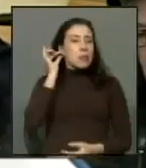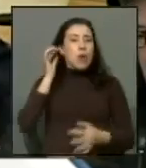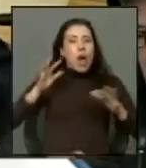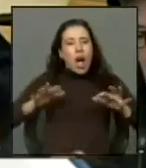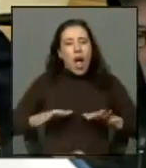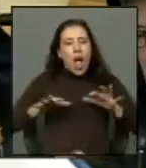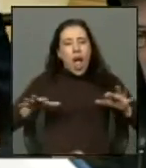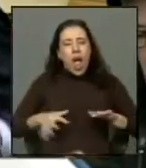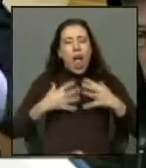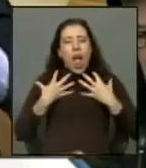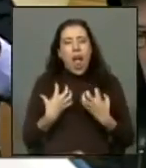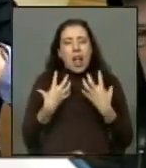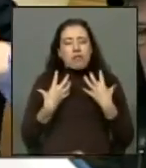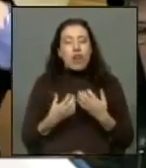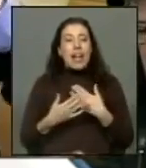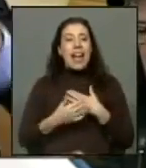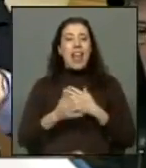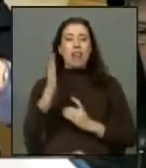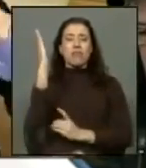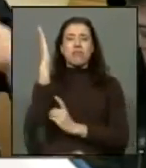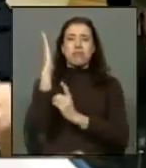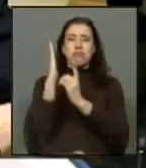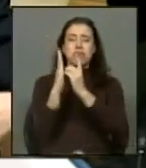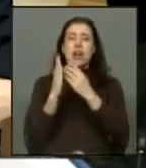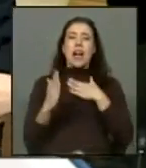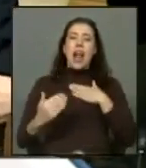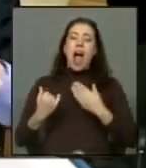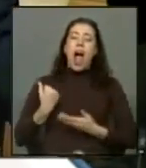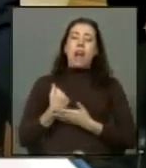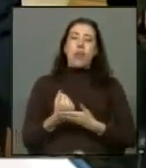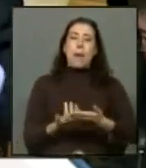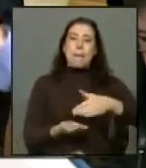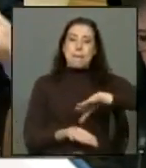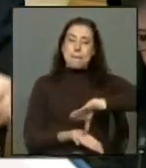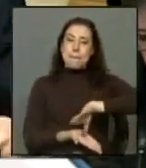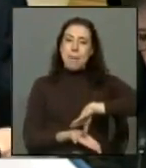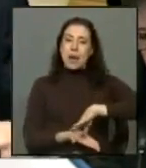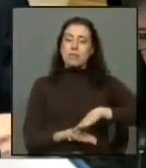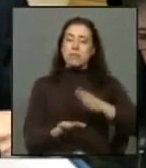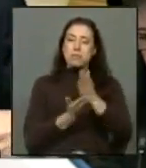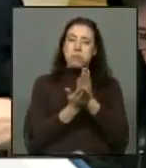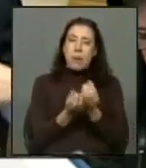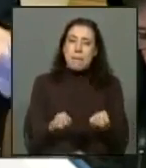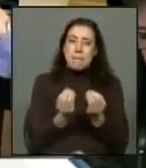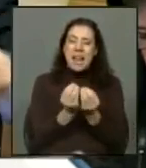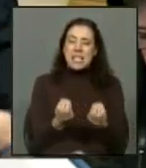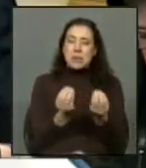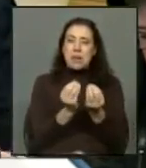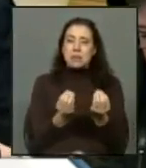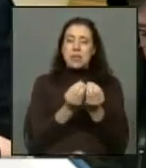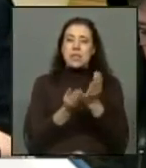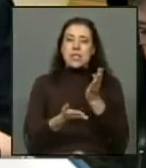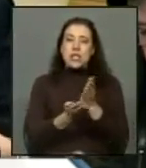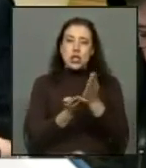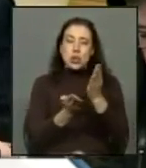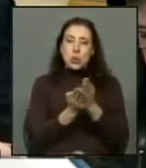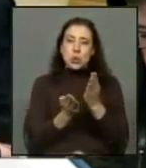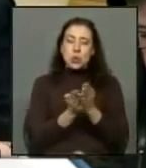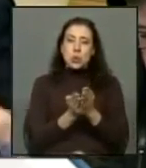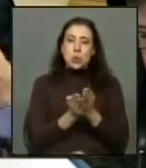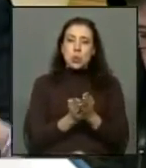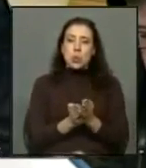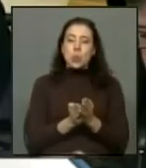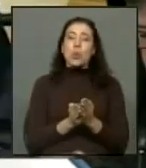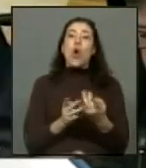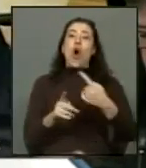superarse, por incluso hacer una contribución al país, perfeccionándose, estudiando, la mayor parte